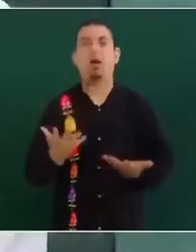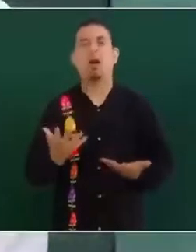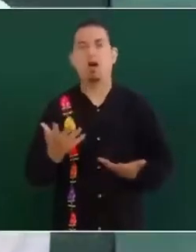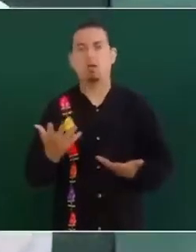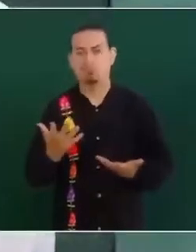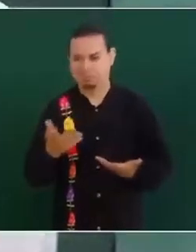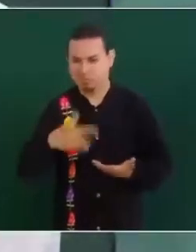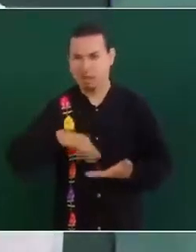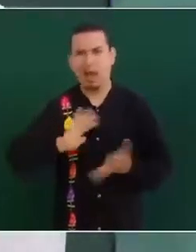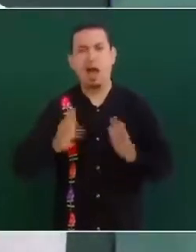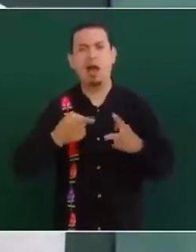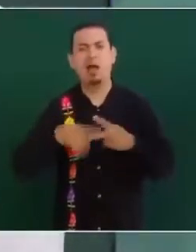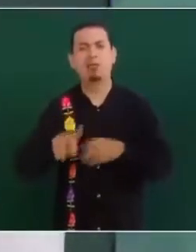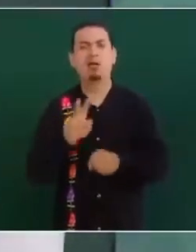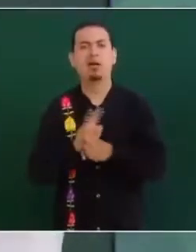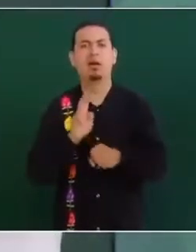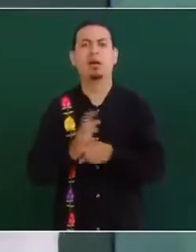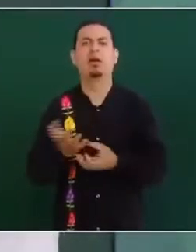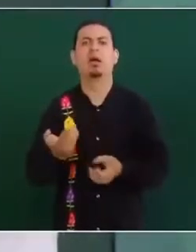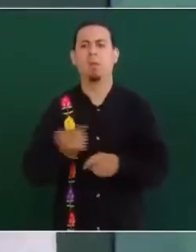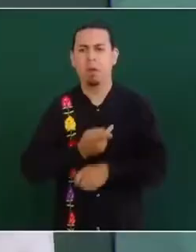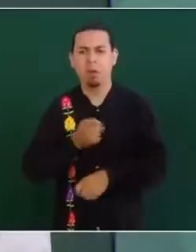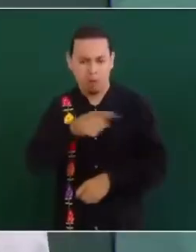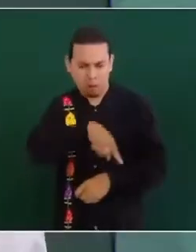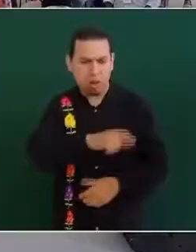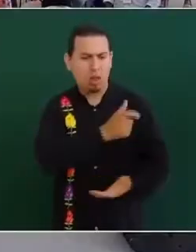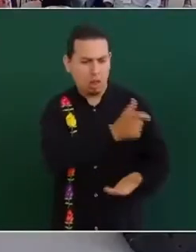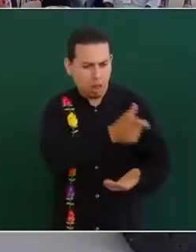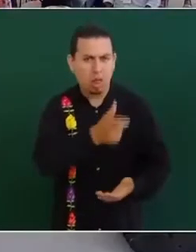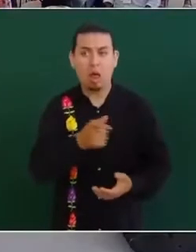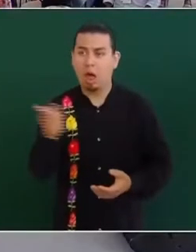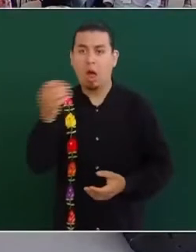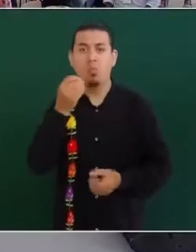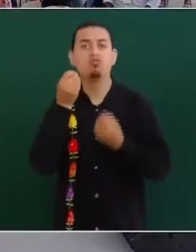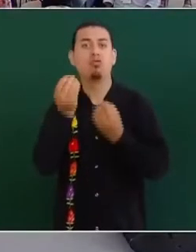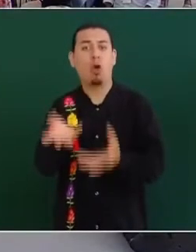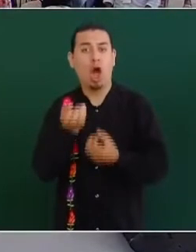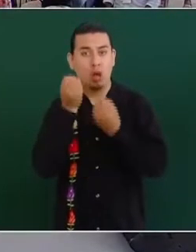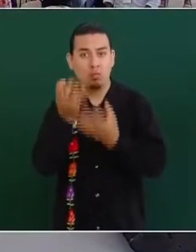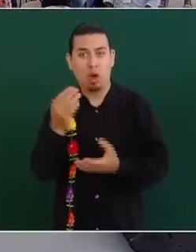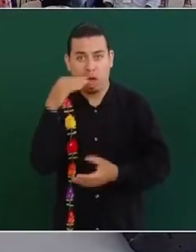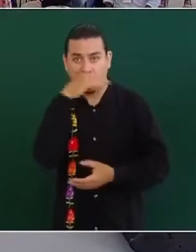un mecanismo de condonación de impuestos.